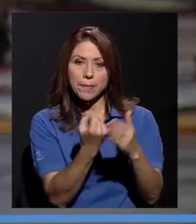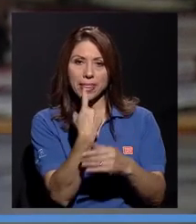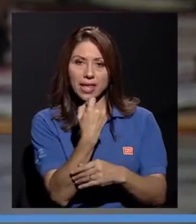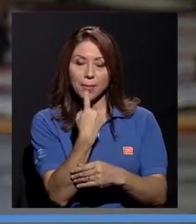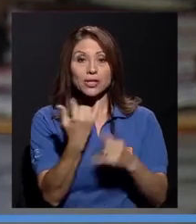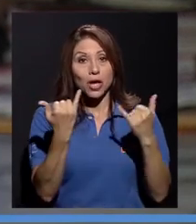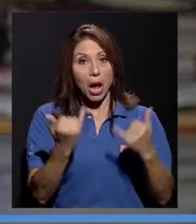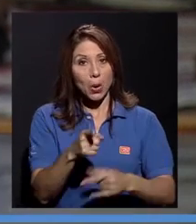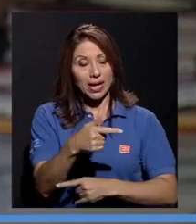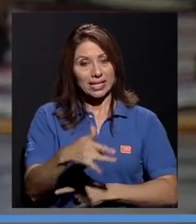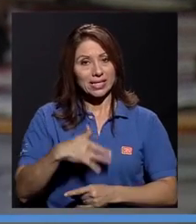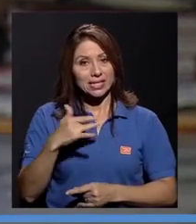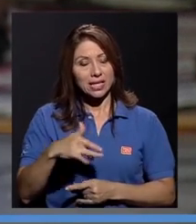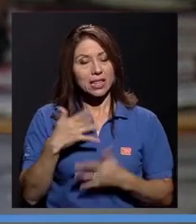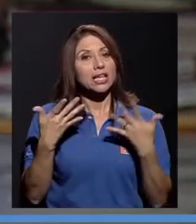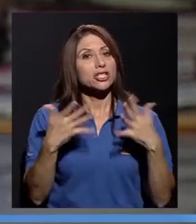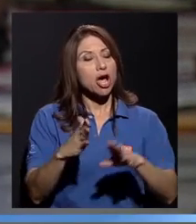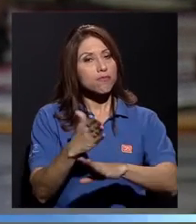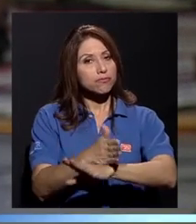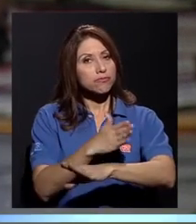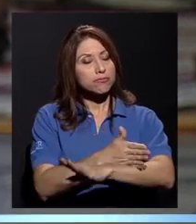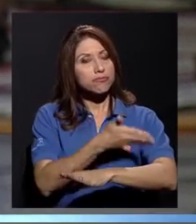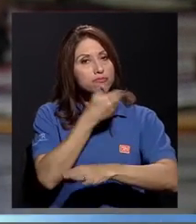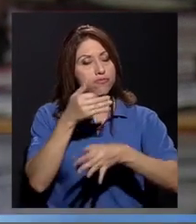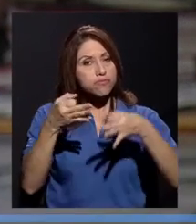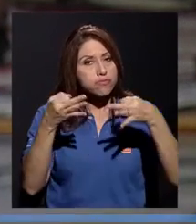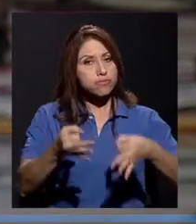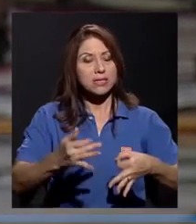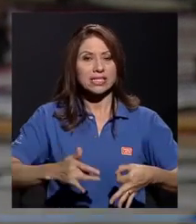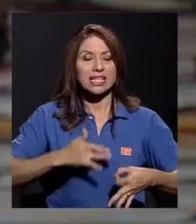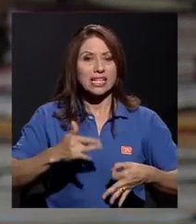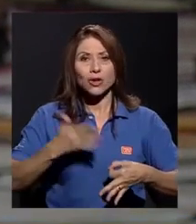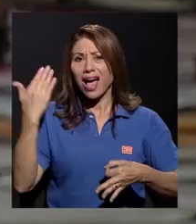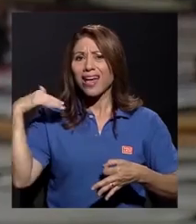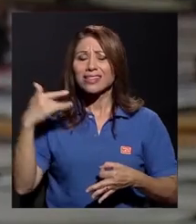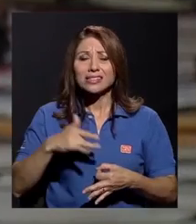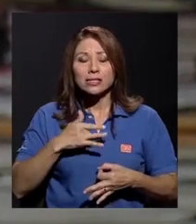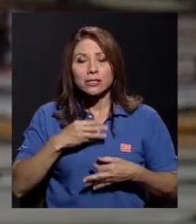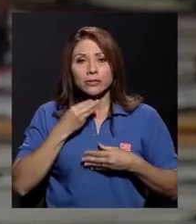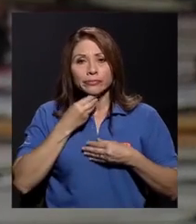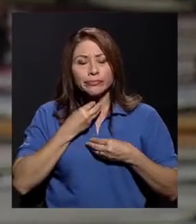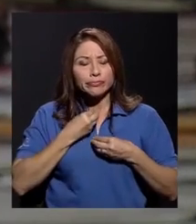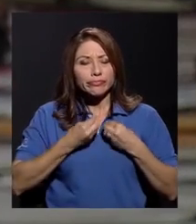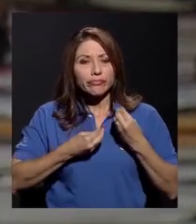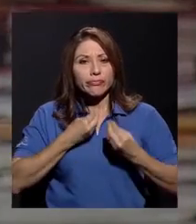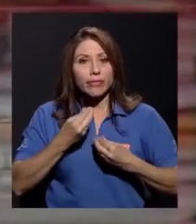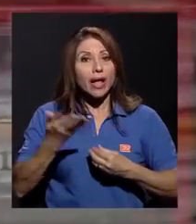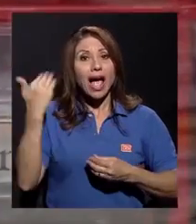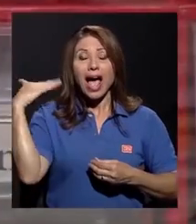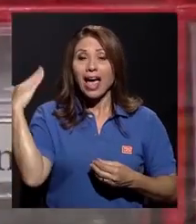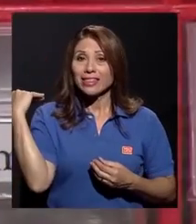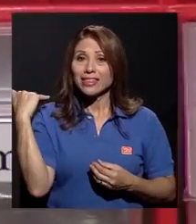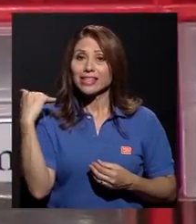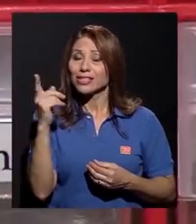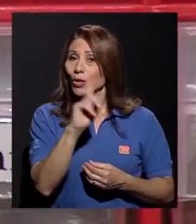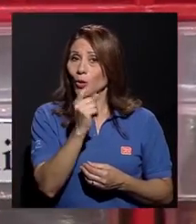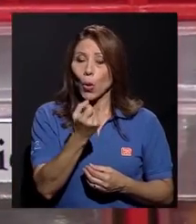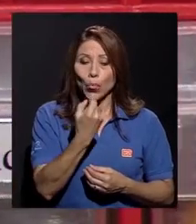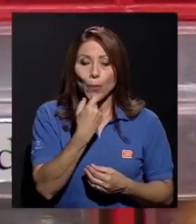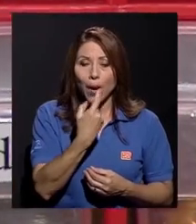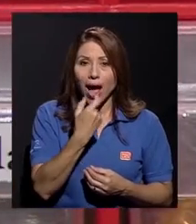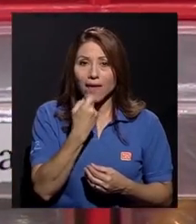que sí ha tenido una mejoría en la sensación, digamos, de acidez que tenía, porque antes no se tomaba los medicamentos de la manera